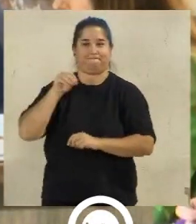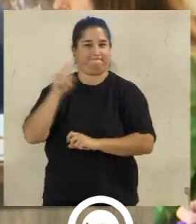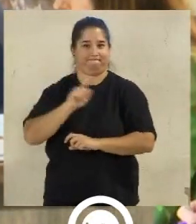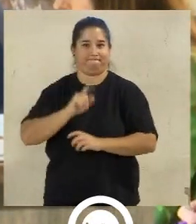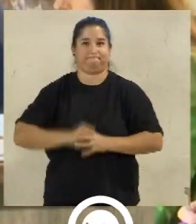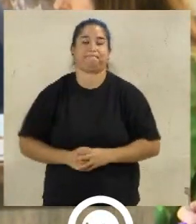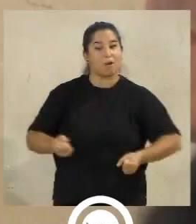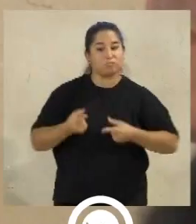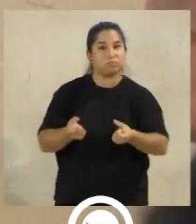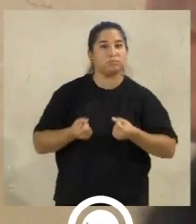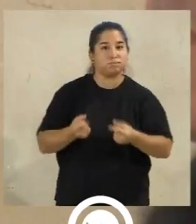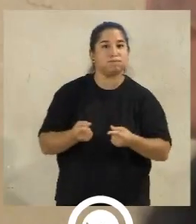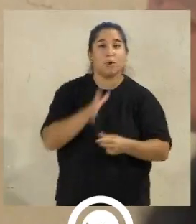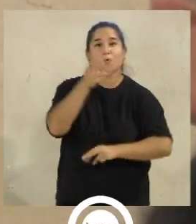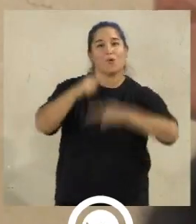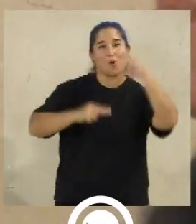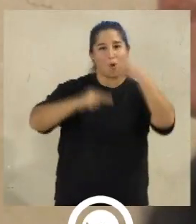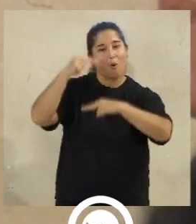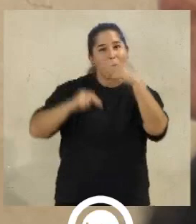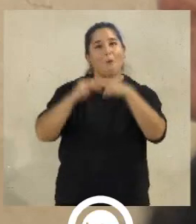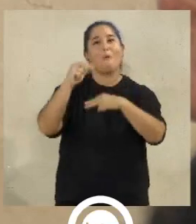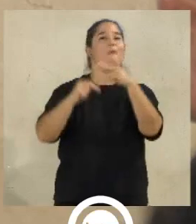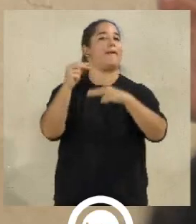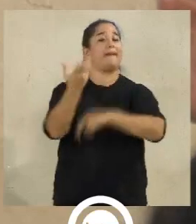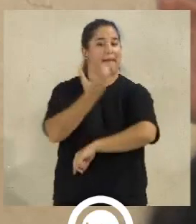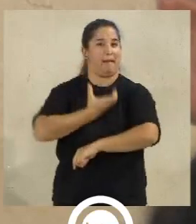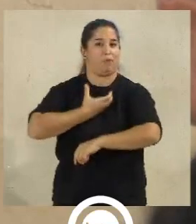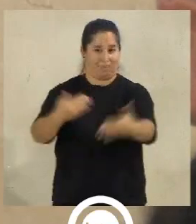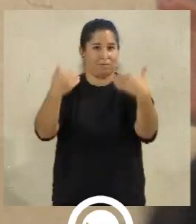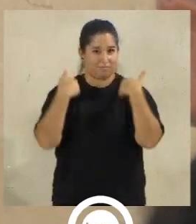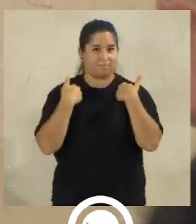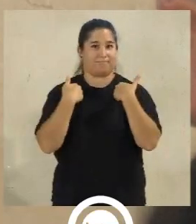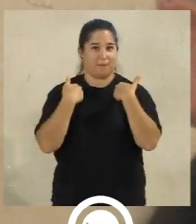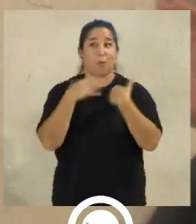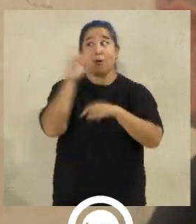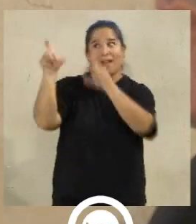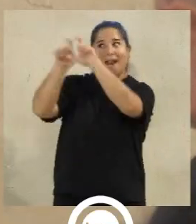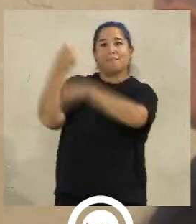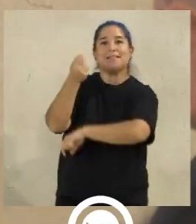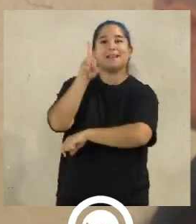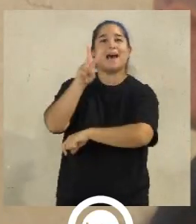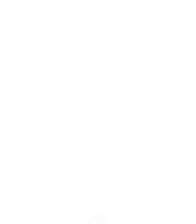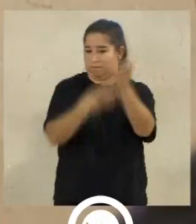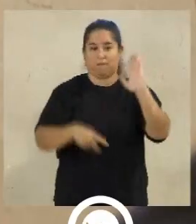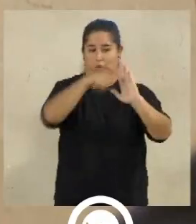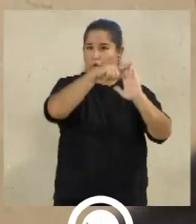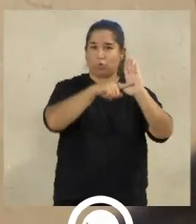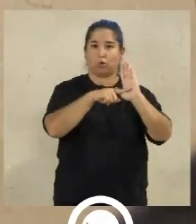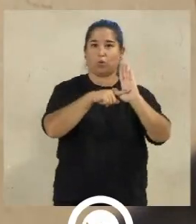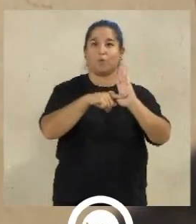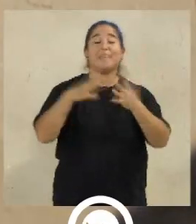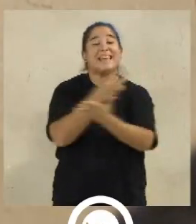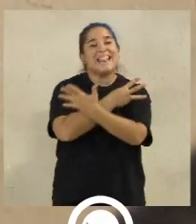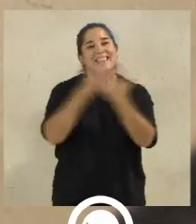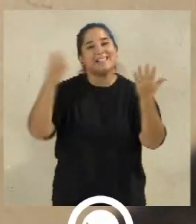ciudadanos, además, en obras que tiene que hacer el ayuntamiento, que se las da igual y aproximadamente unos 3 millones de euros, 18